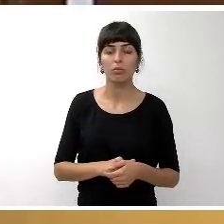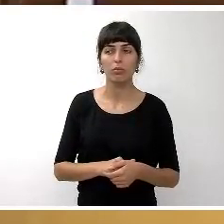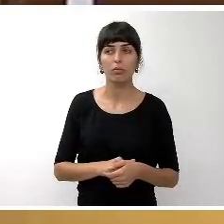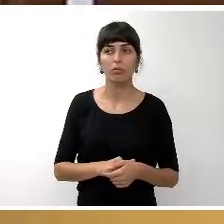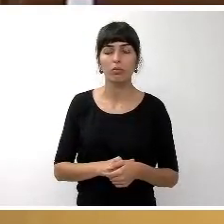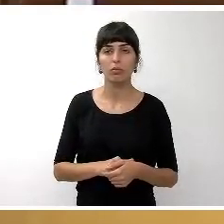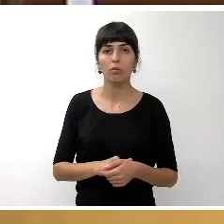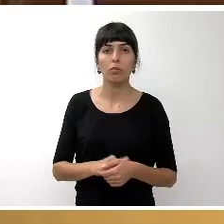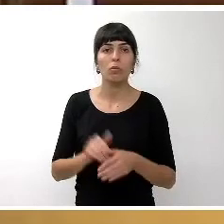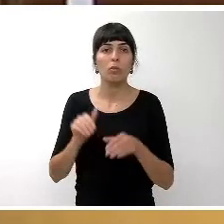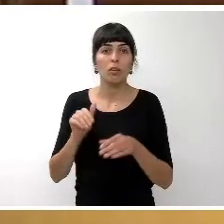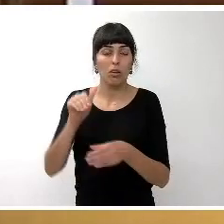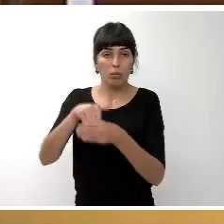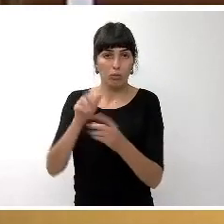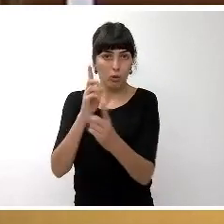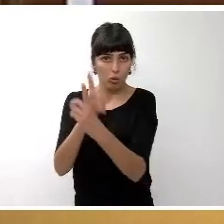votos en contra ¿votos